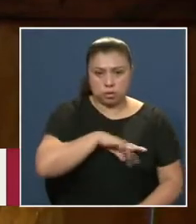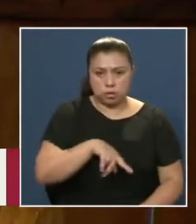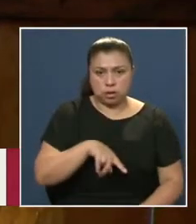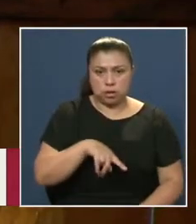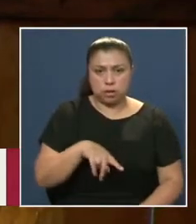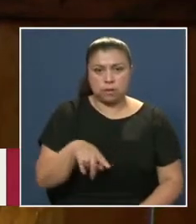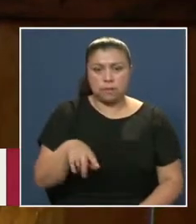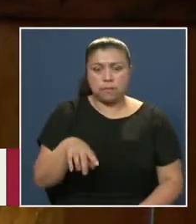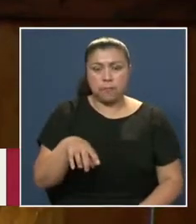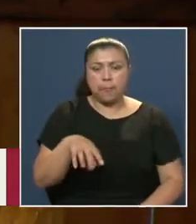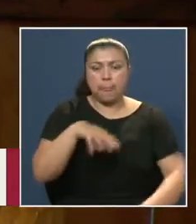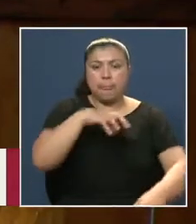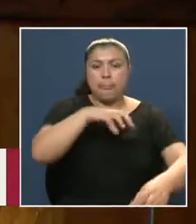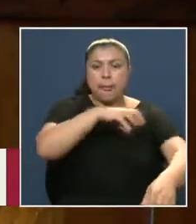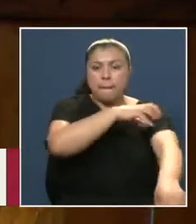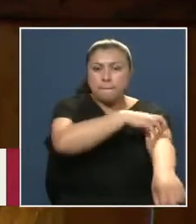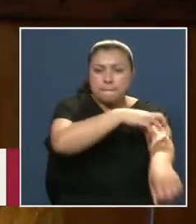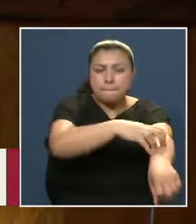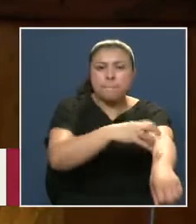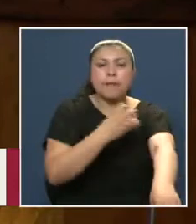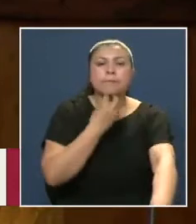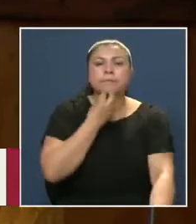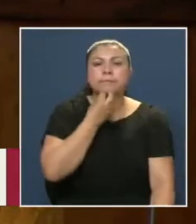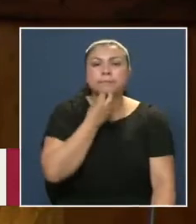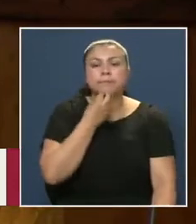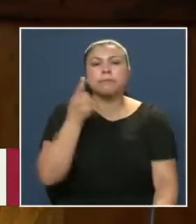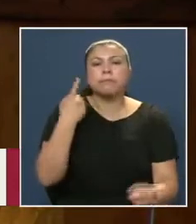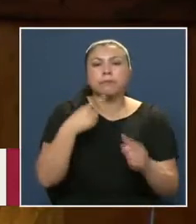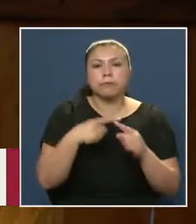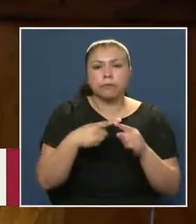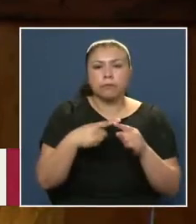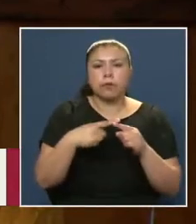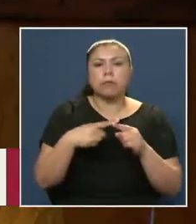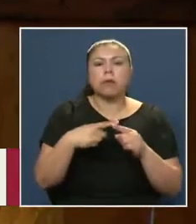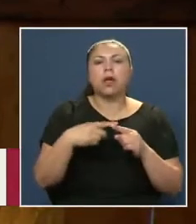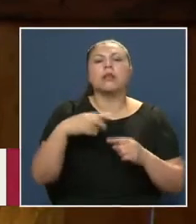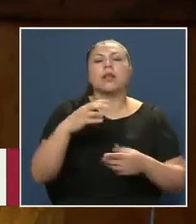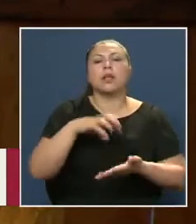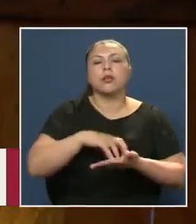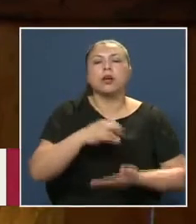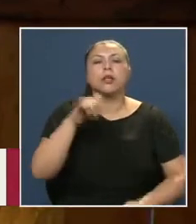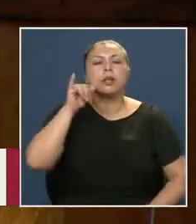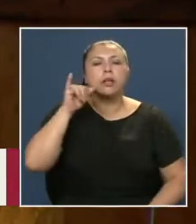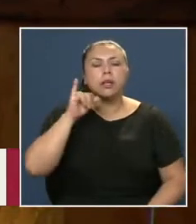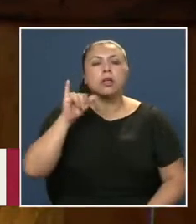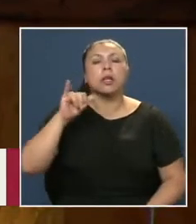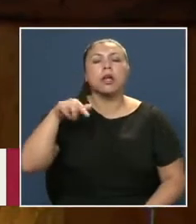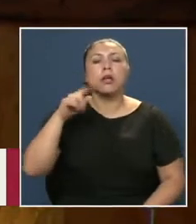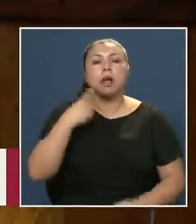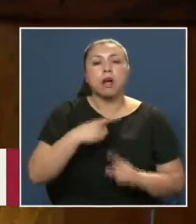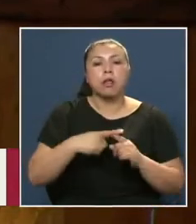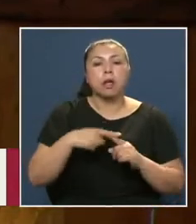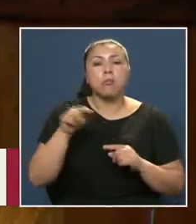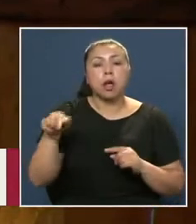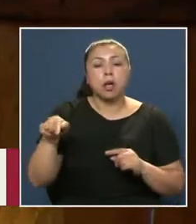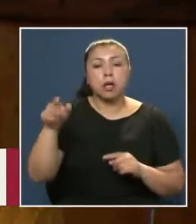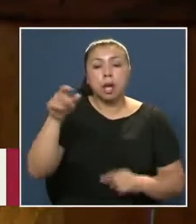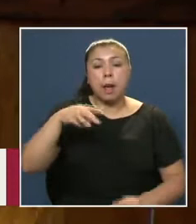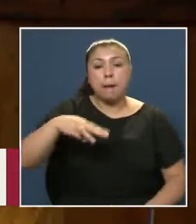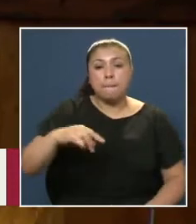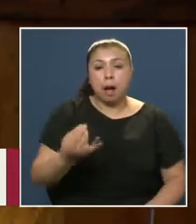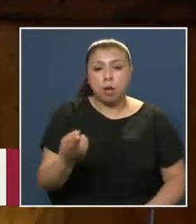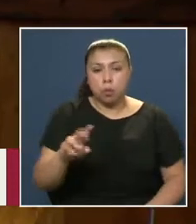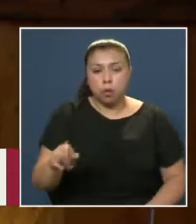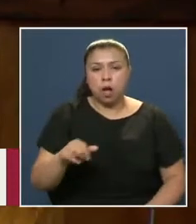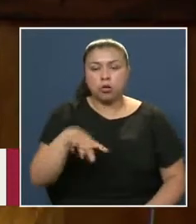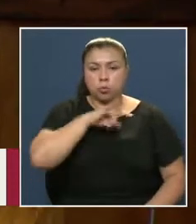La zona alimentaria Libre de Antofagasta Y también la zona Franca y Iquique Son estas credenciales Las que catapultan A Don Juan Luis Madurás Como un gran